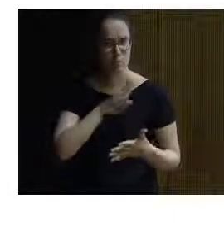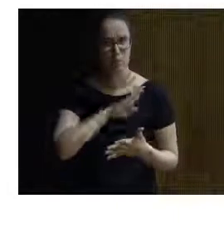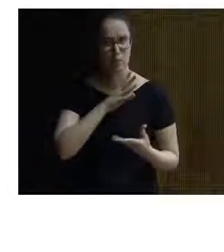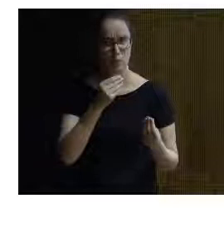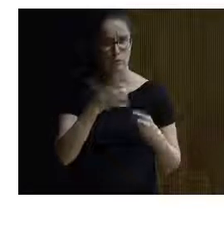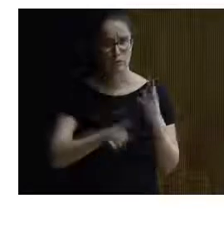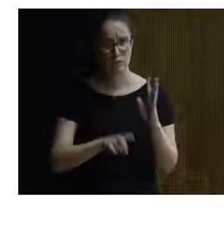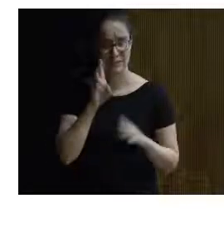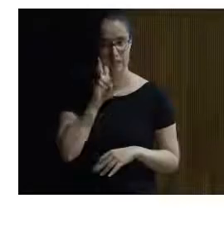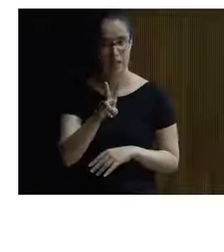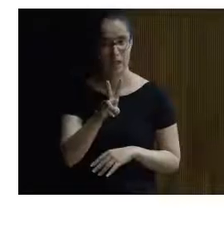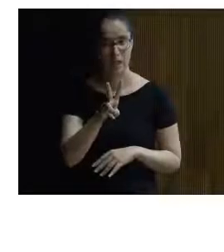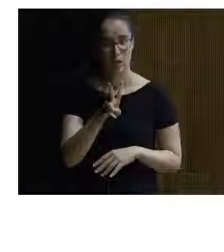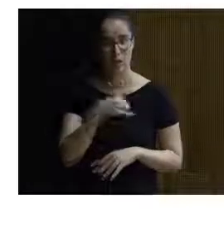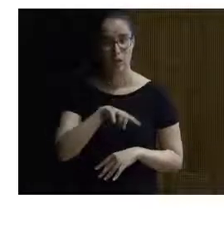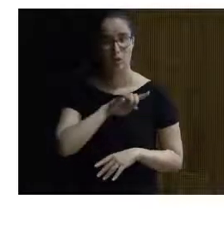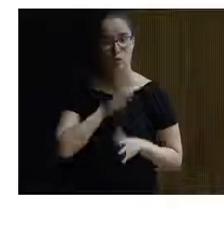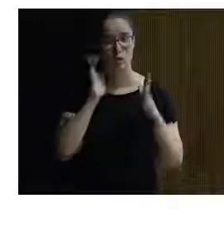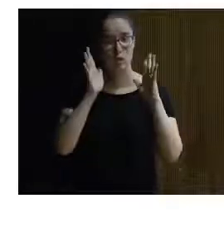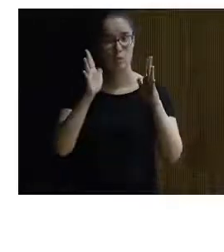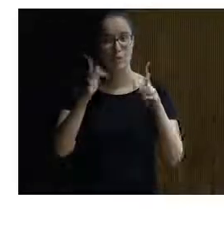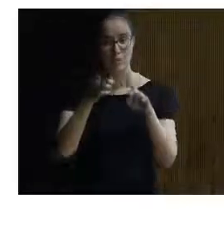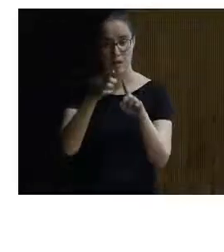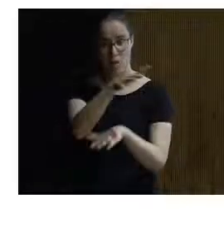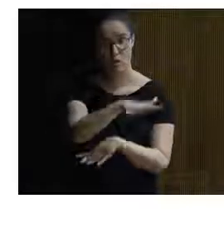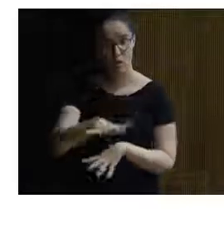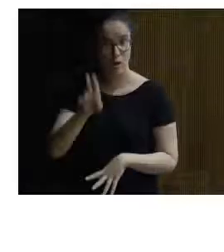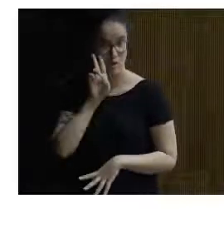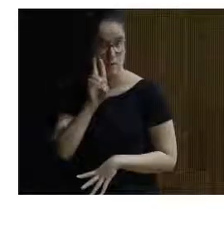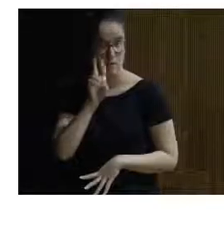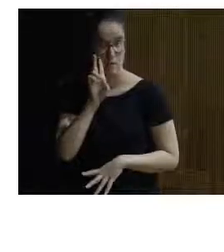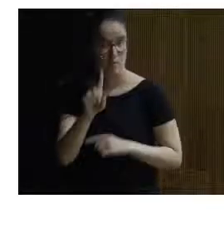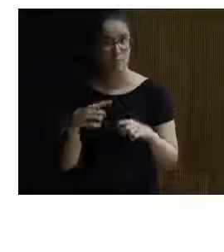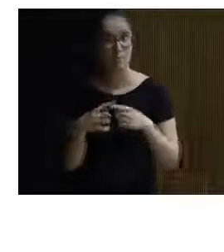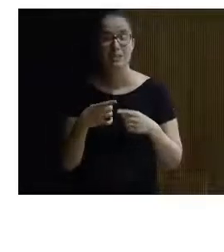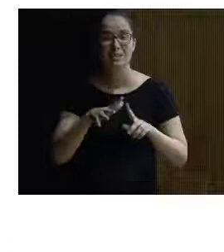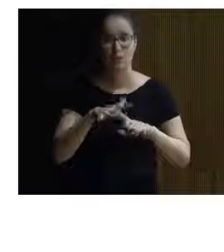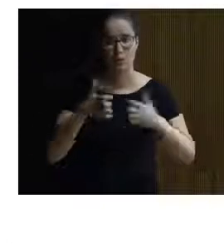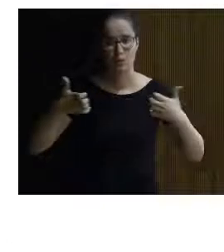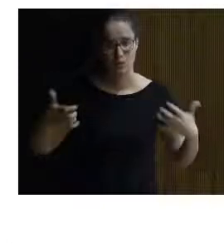cosas que ver, pues que es lo que nosotros podemos recomendar para ver en cada zona y cómo se encuentra.